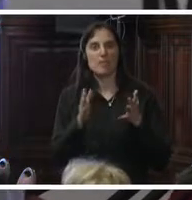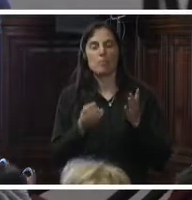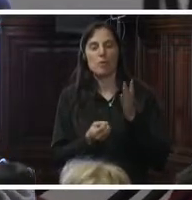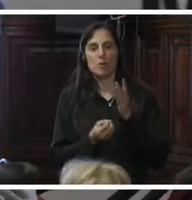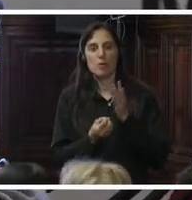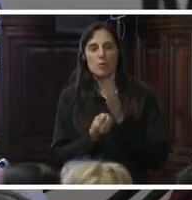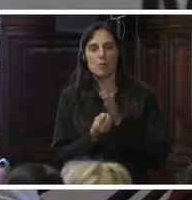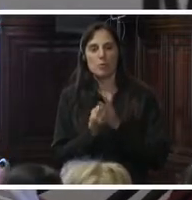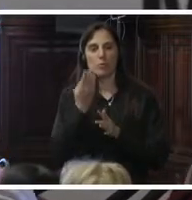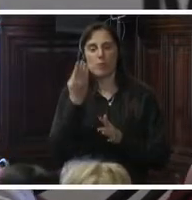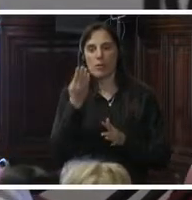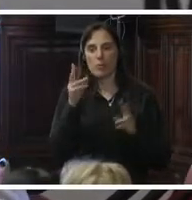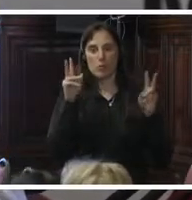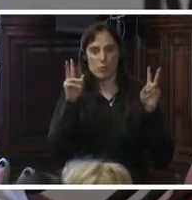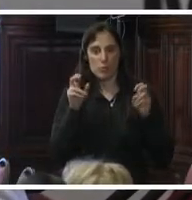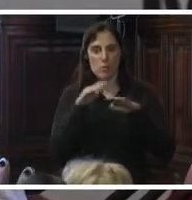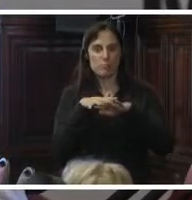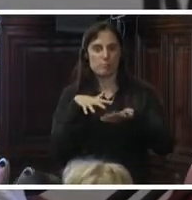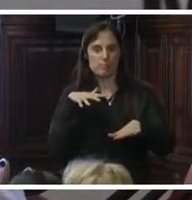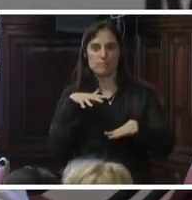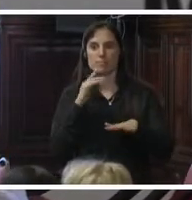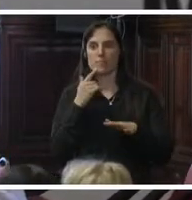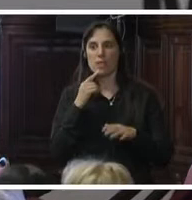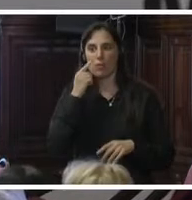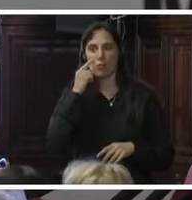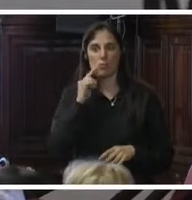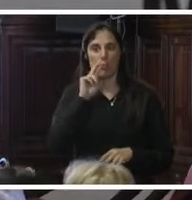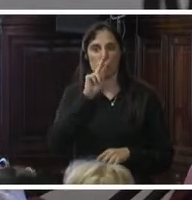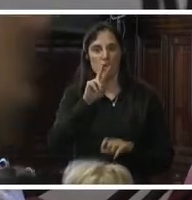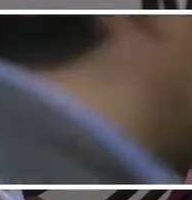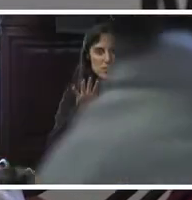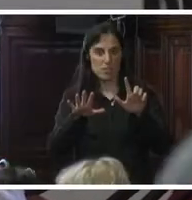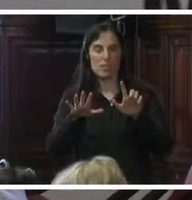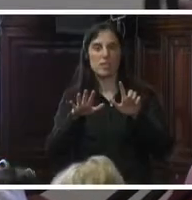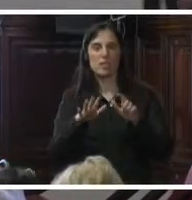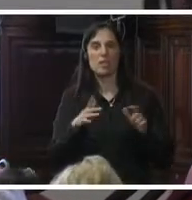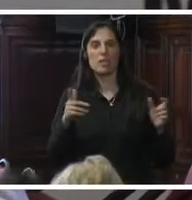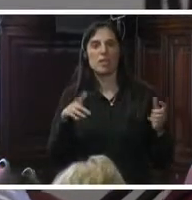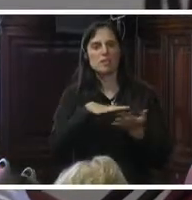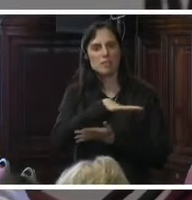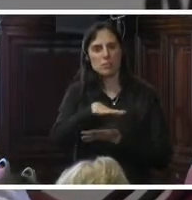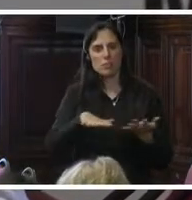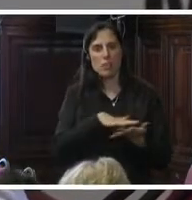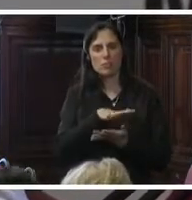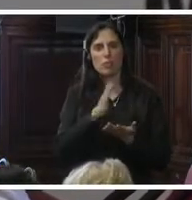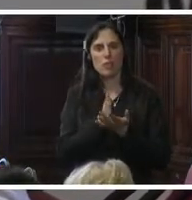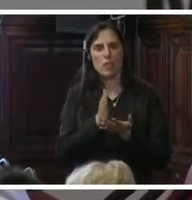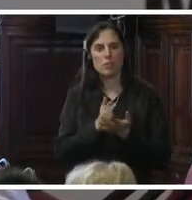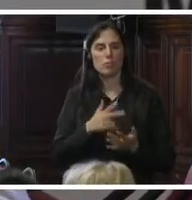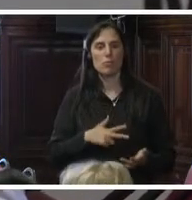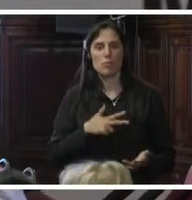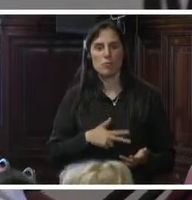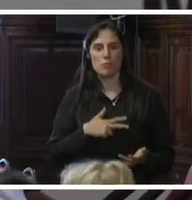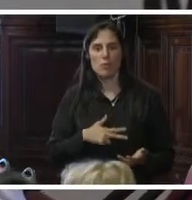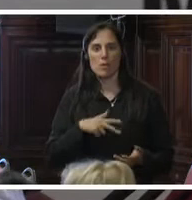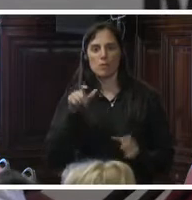en la siguiente audiencia con el número 27. Es la situación de derechos humanos